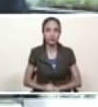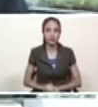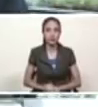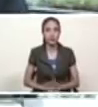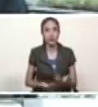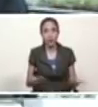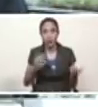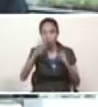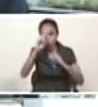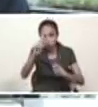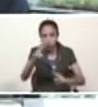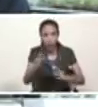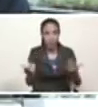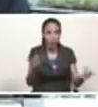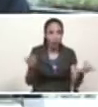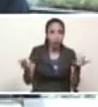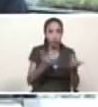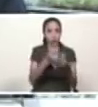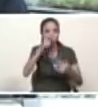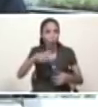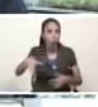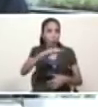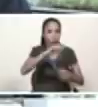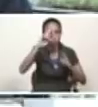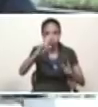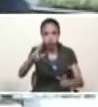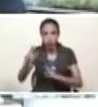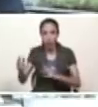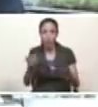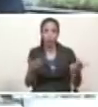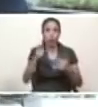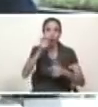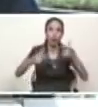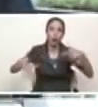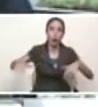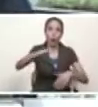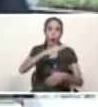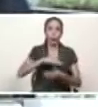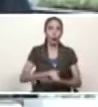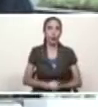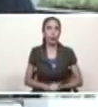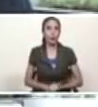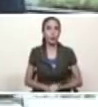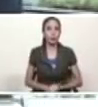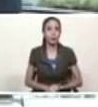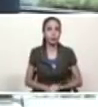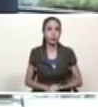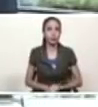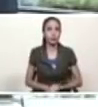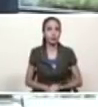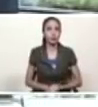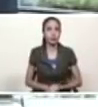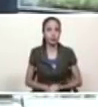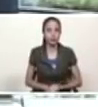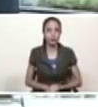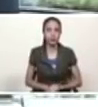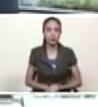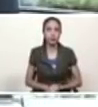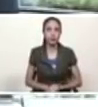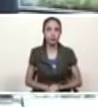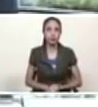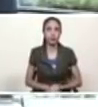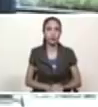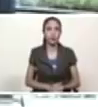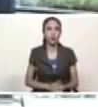todos los pueblos del mundo entero esa es la apuesta principal de nuestro concepto geopolítico de